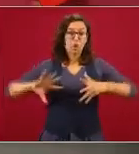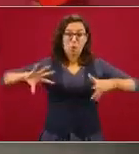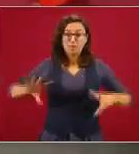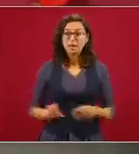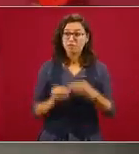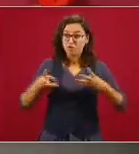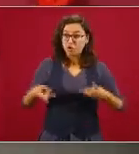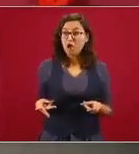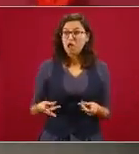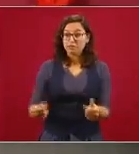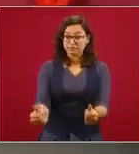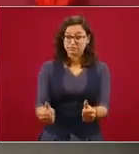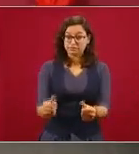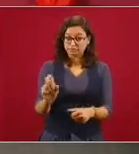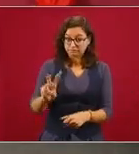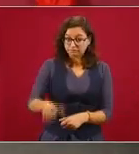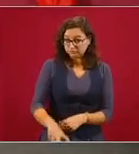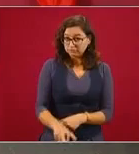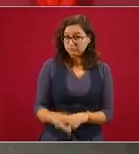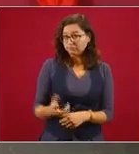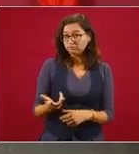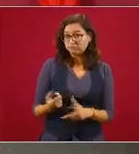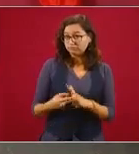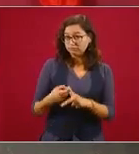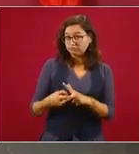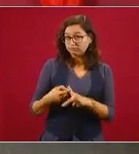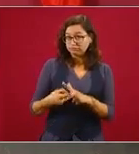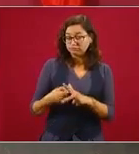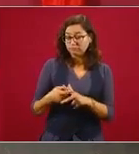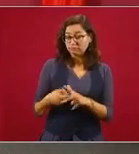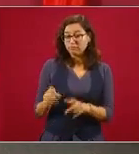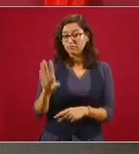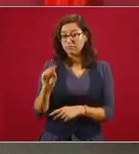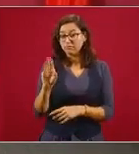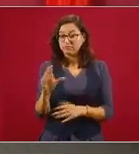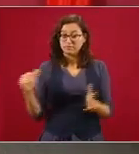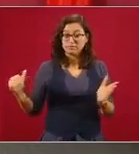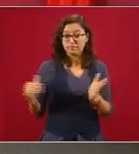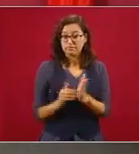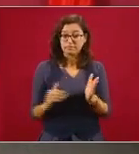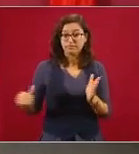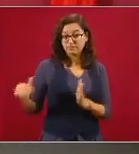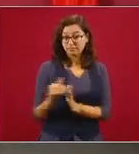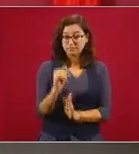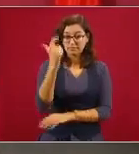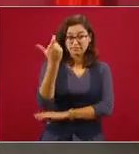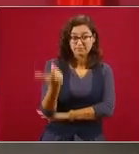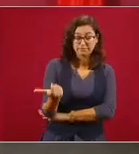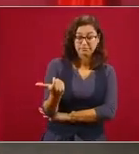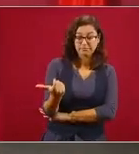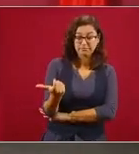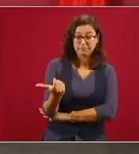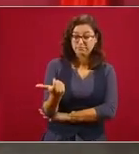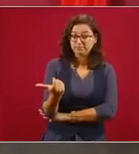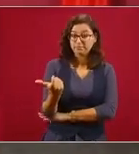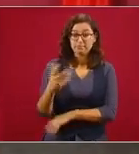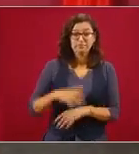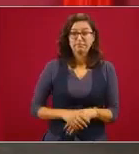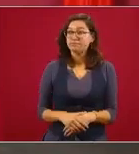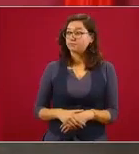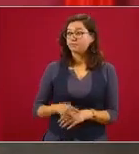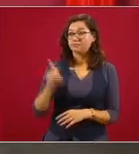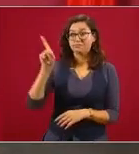cerca de 90 mil millones. Es una obra mal